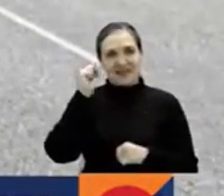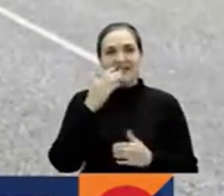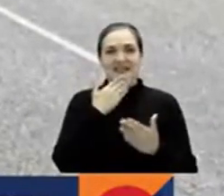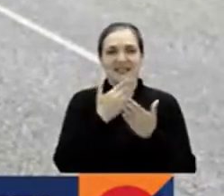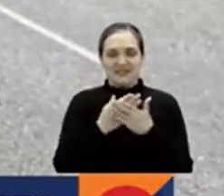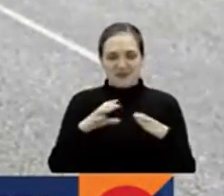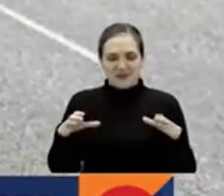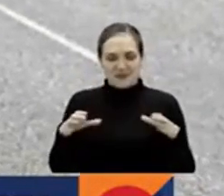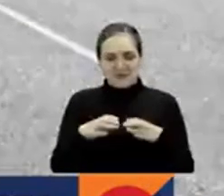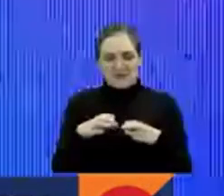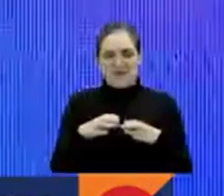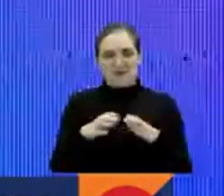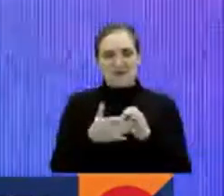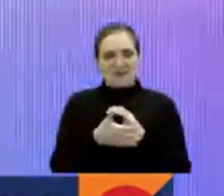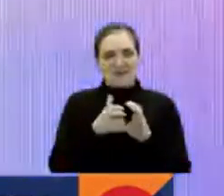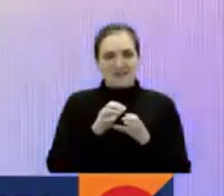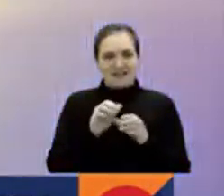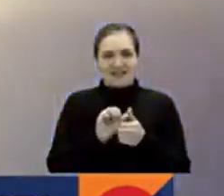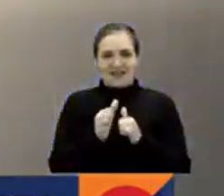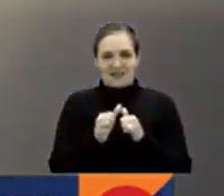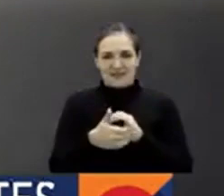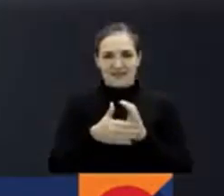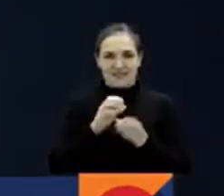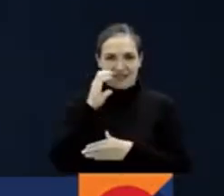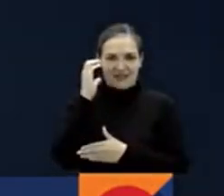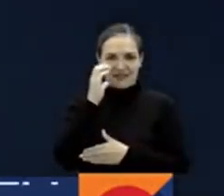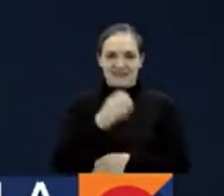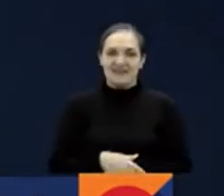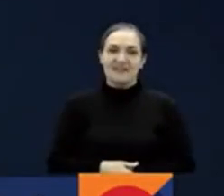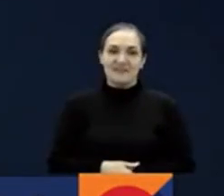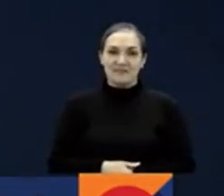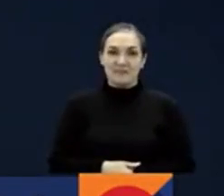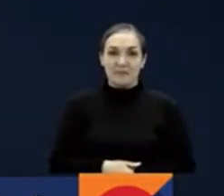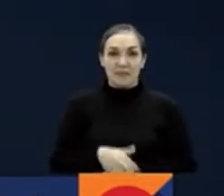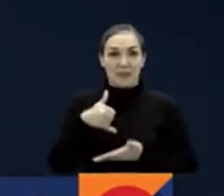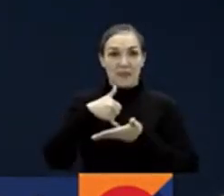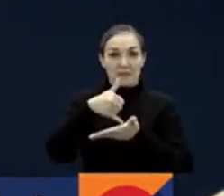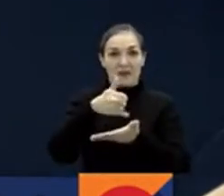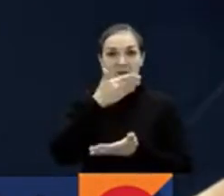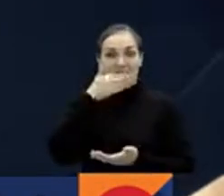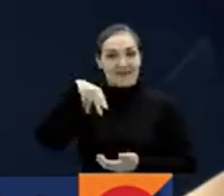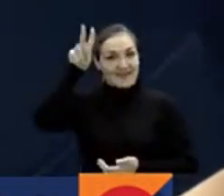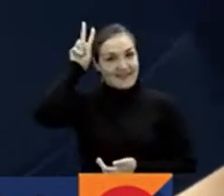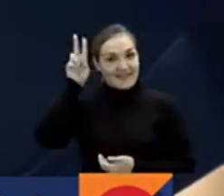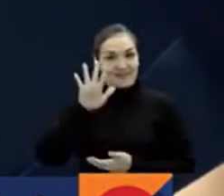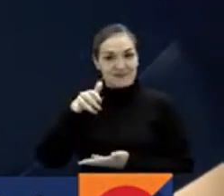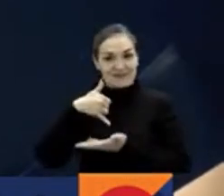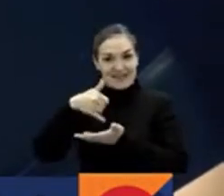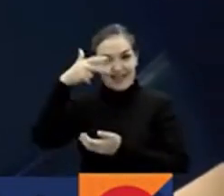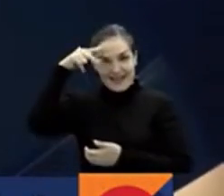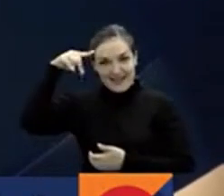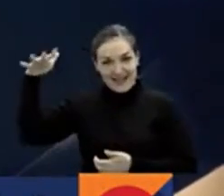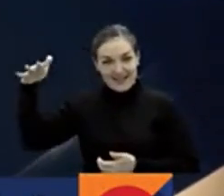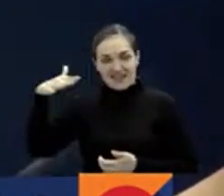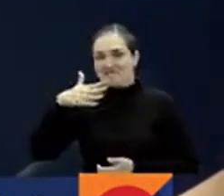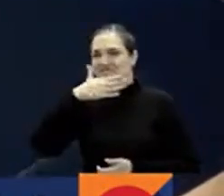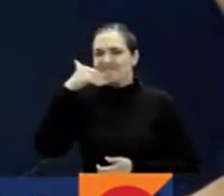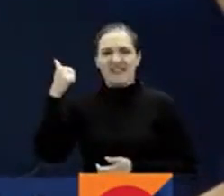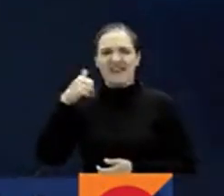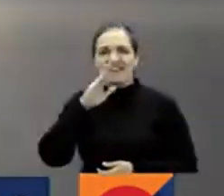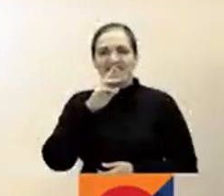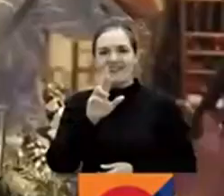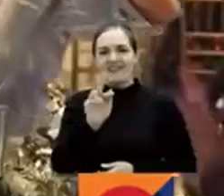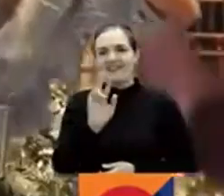todo el grupo de Señal Deportes, Señal Colombia. Premios India Catalina que ratifican como protagonista al sistema